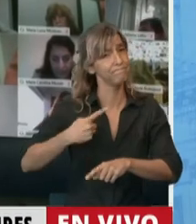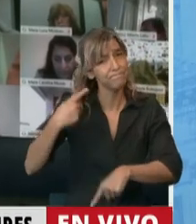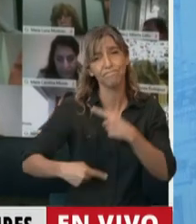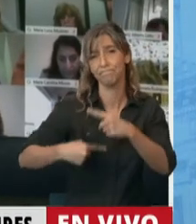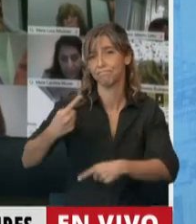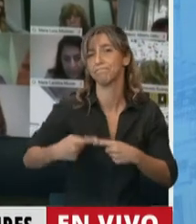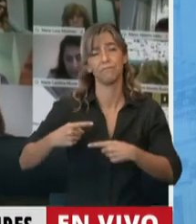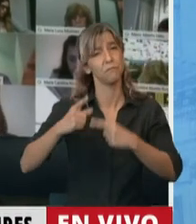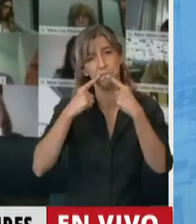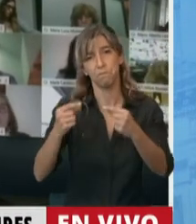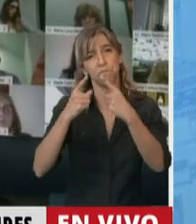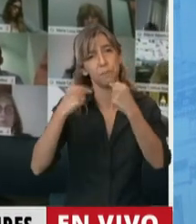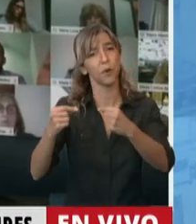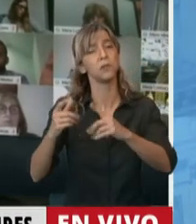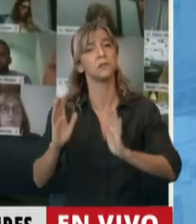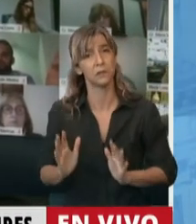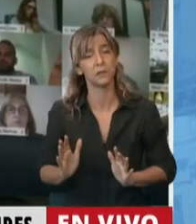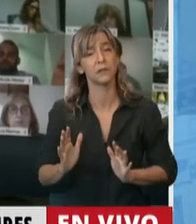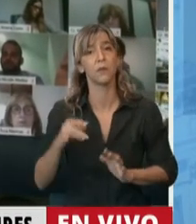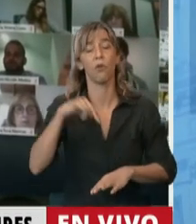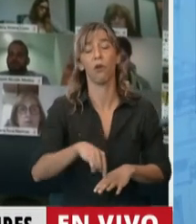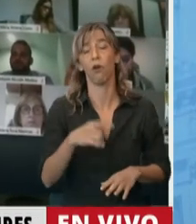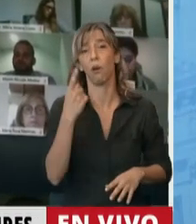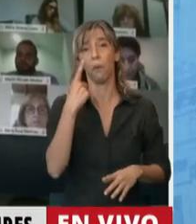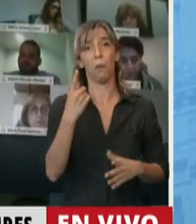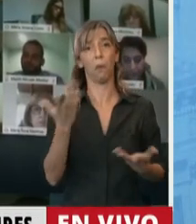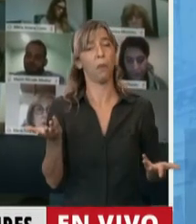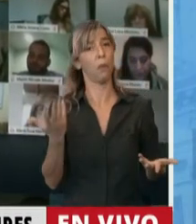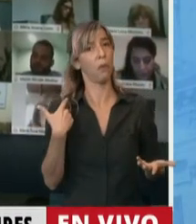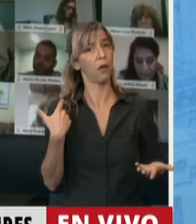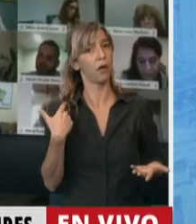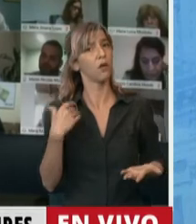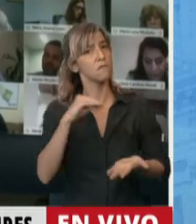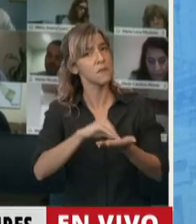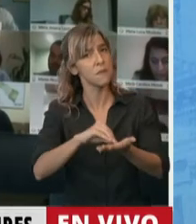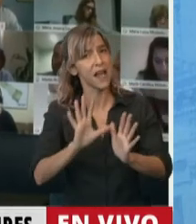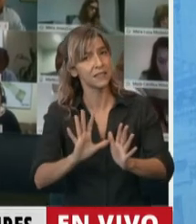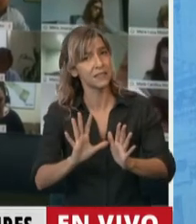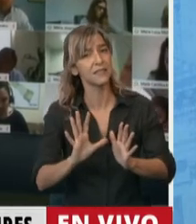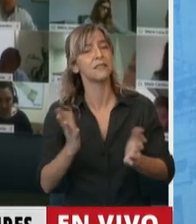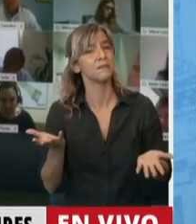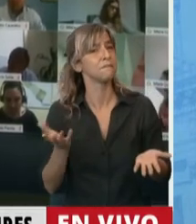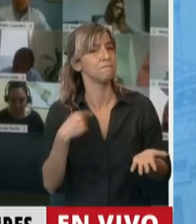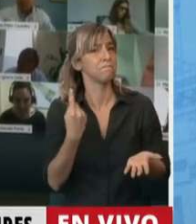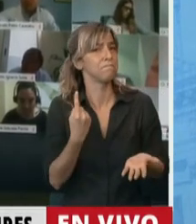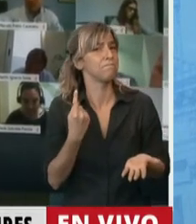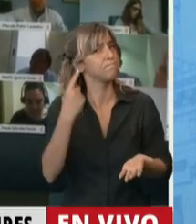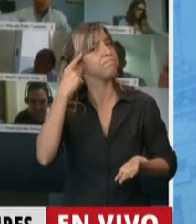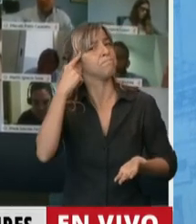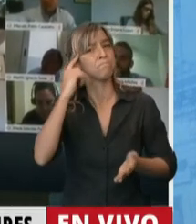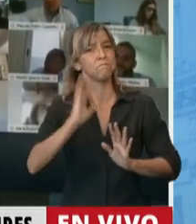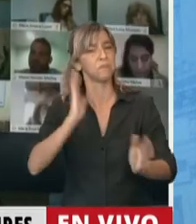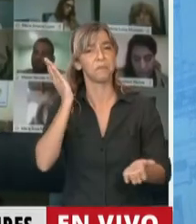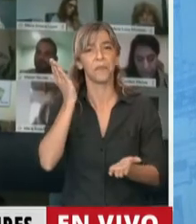en forma independiente en el cuadro político, hoy se vuelve a producir. Y por eso nosotros reivindicamos el derecho a la